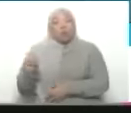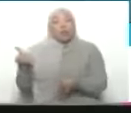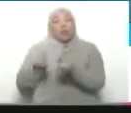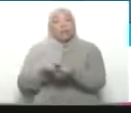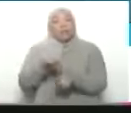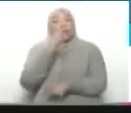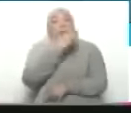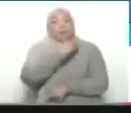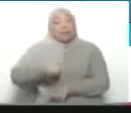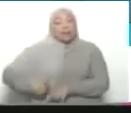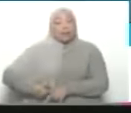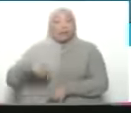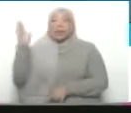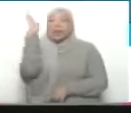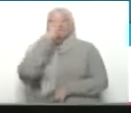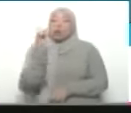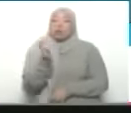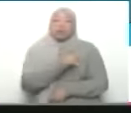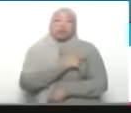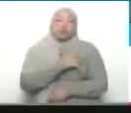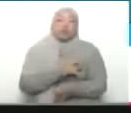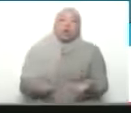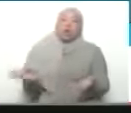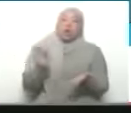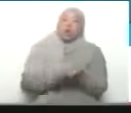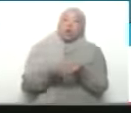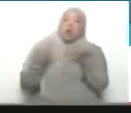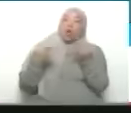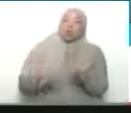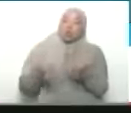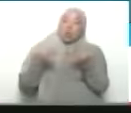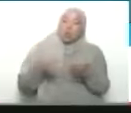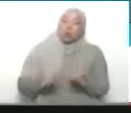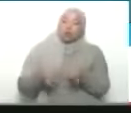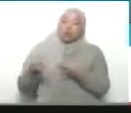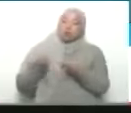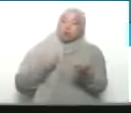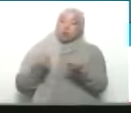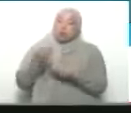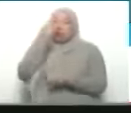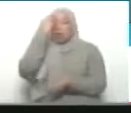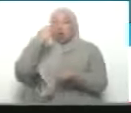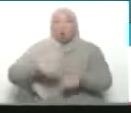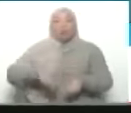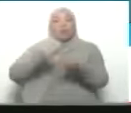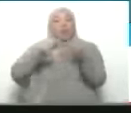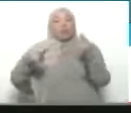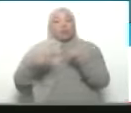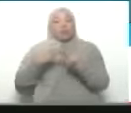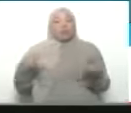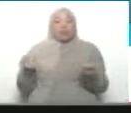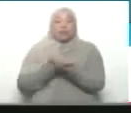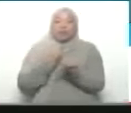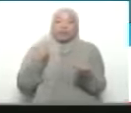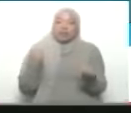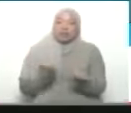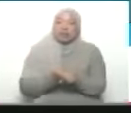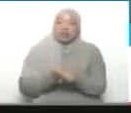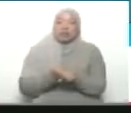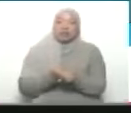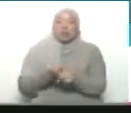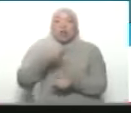para que más temprano que tarde se vuelva a la racionalidad y se negocie un acuerdo de paz con plenas garantías